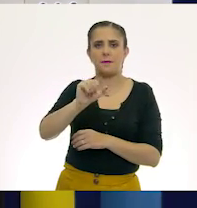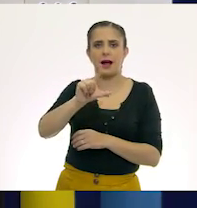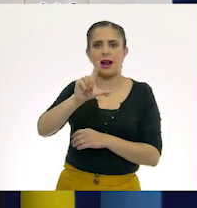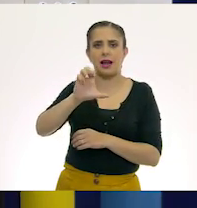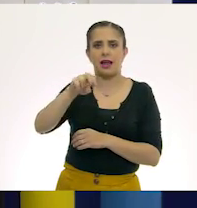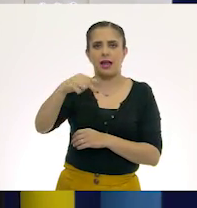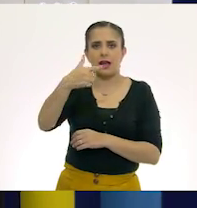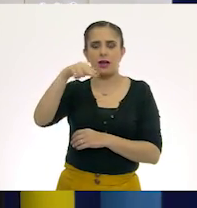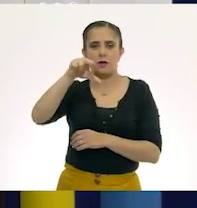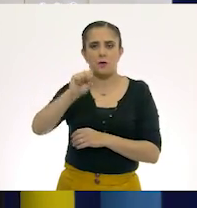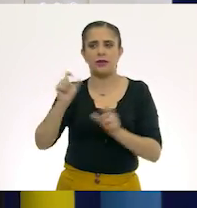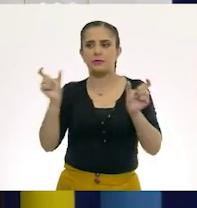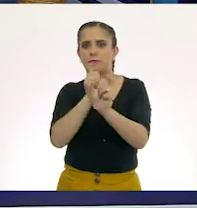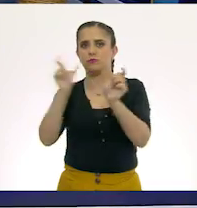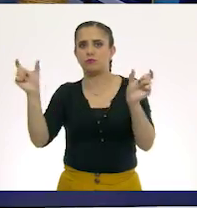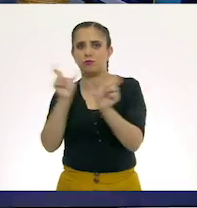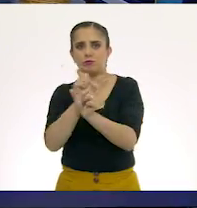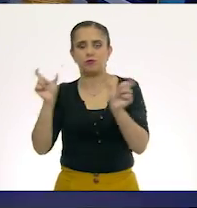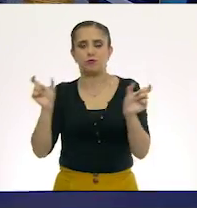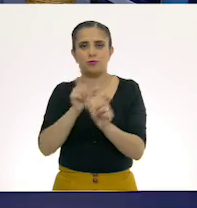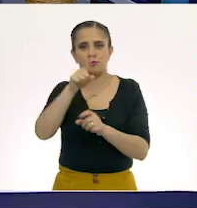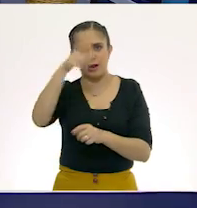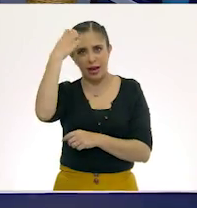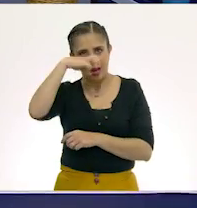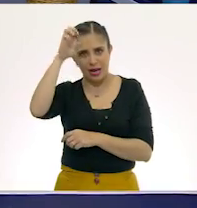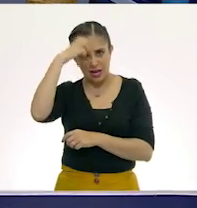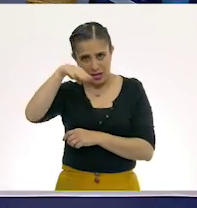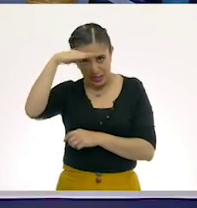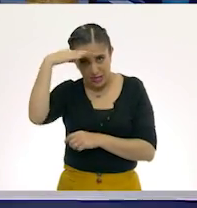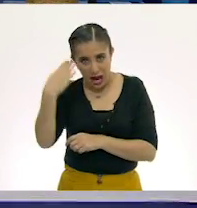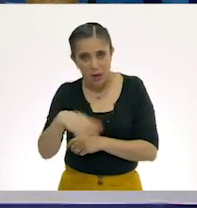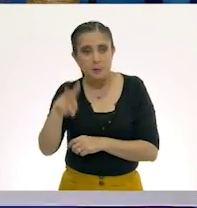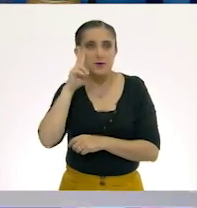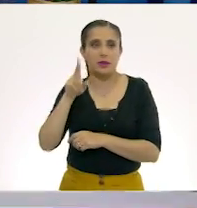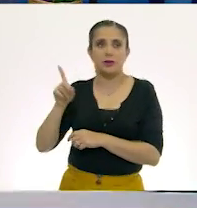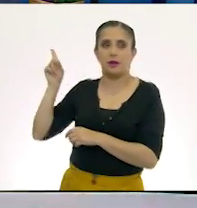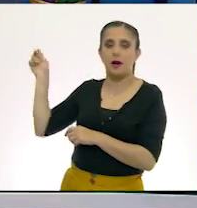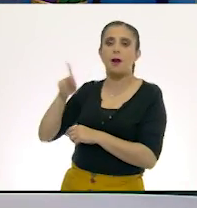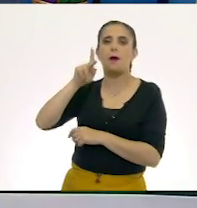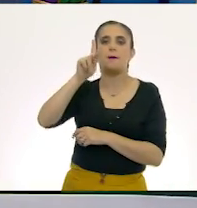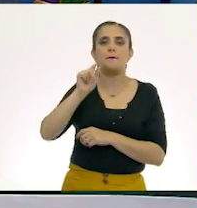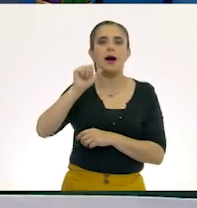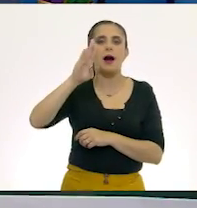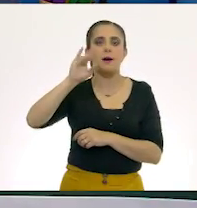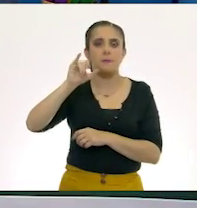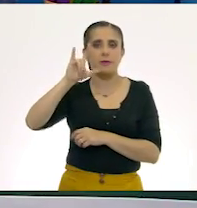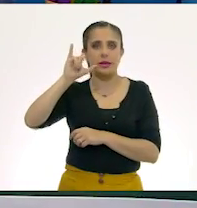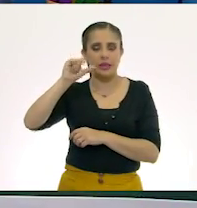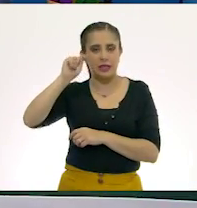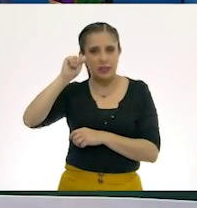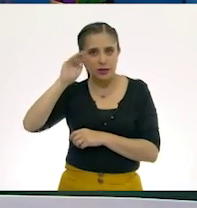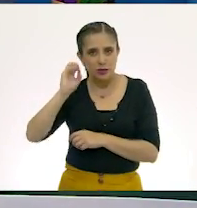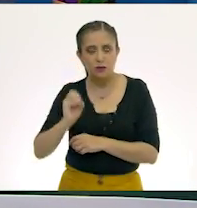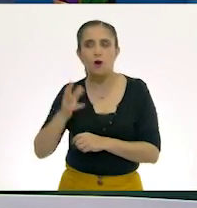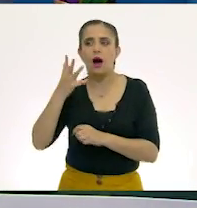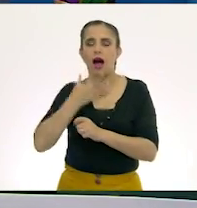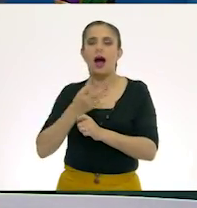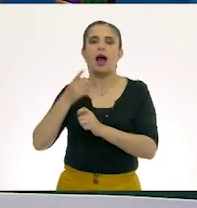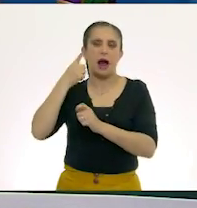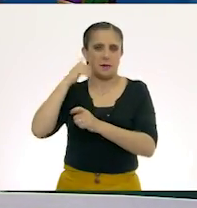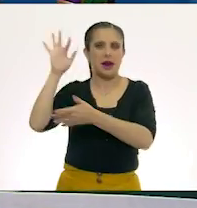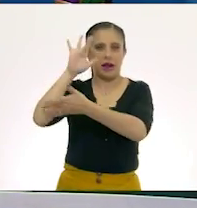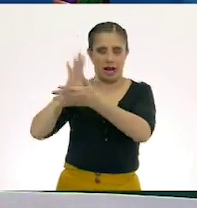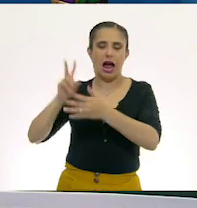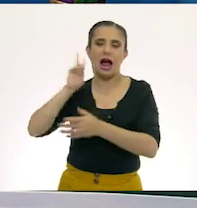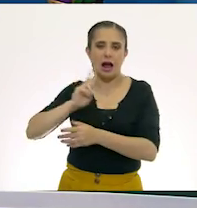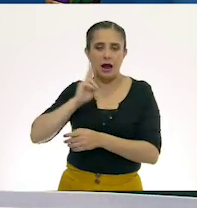niños fueron súper expertos en ello? Sí. Aquí lo traje, que es el de Pablito clavó un clavito. Lo voy a volver a leer a ver qué tal